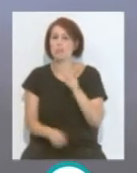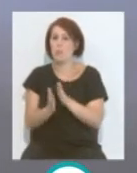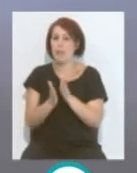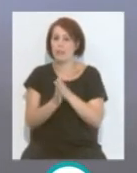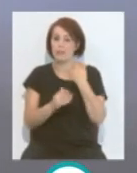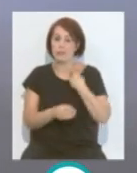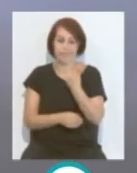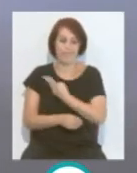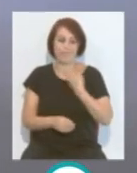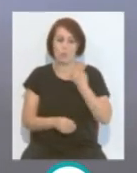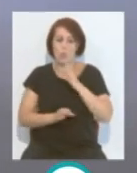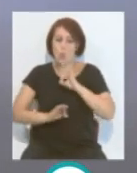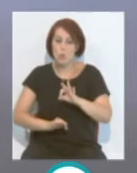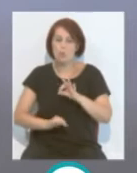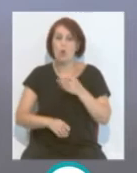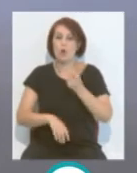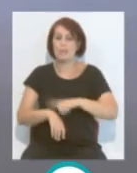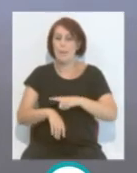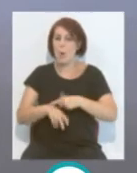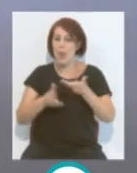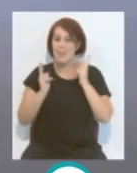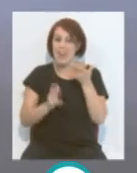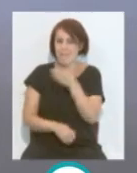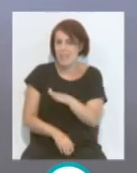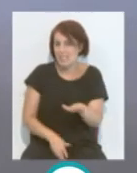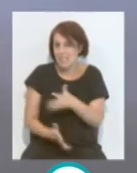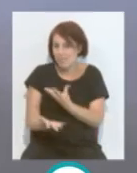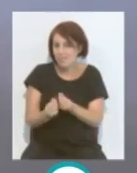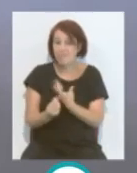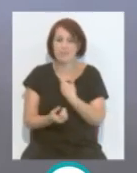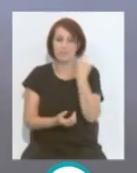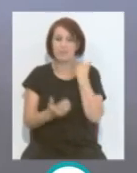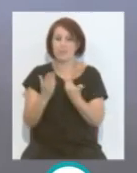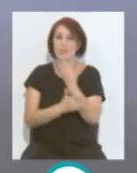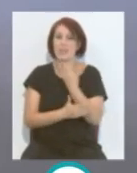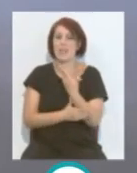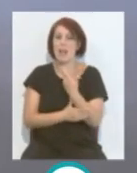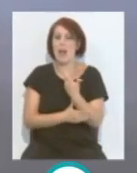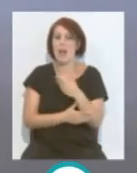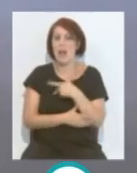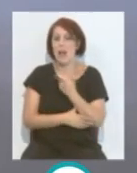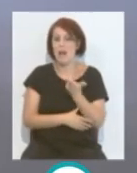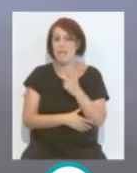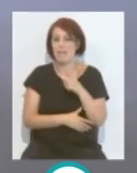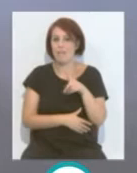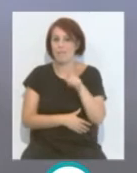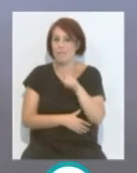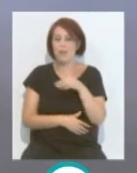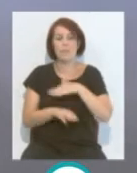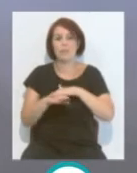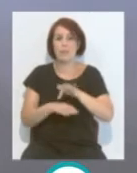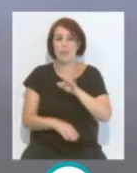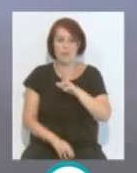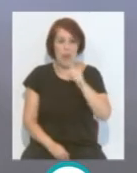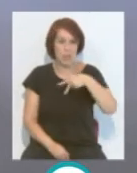aquí un salido. Tuvimos la oportunidad de coincidir en el tiempo libre infantil. También hablábamos el otro día con Fran Fernández de la Madrid, que está haciendo una grandísima labor con el